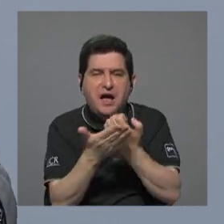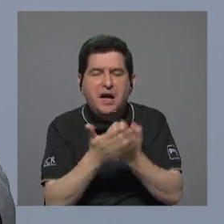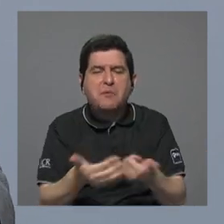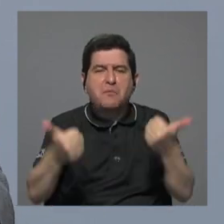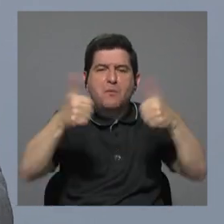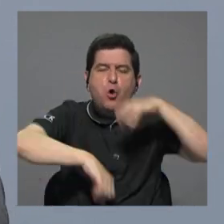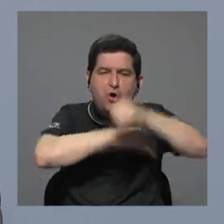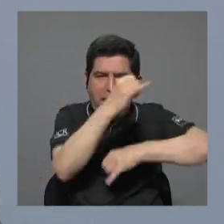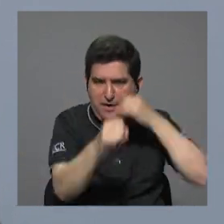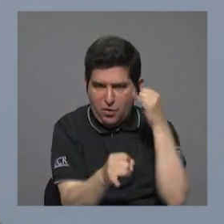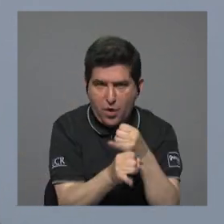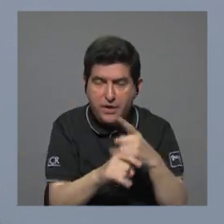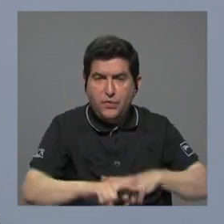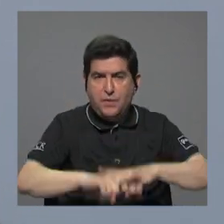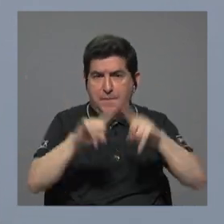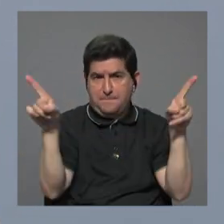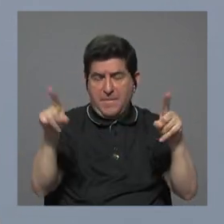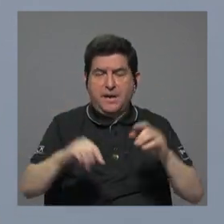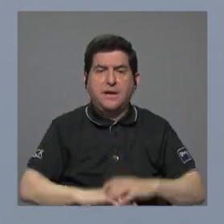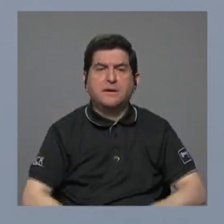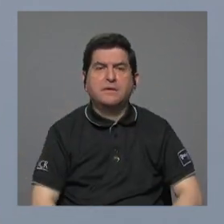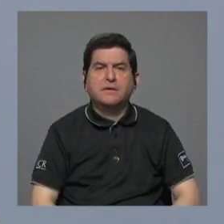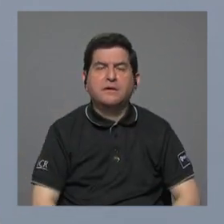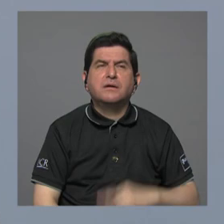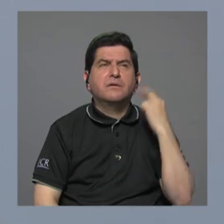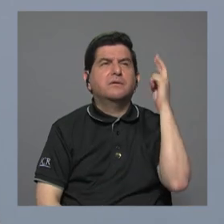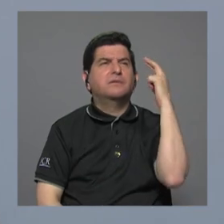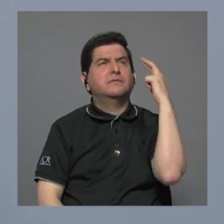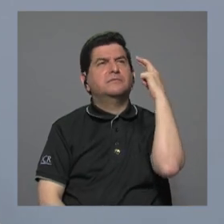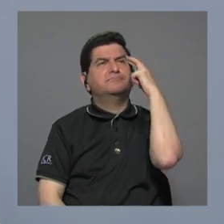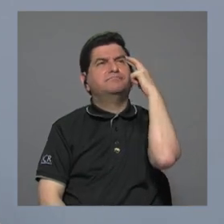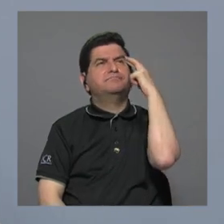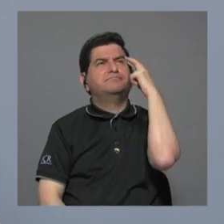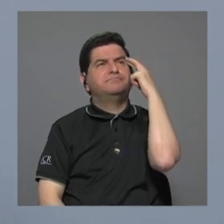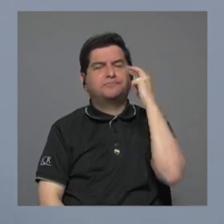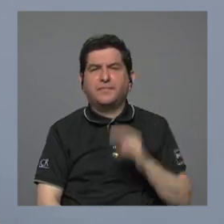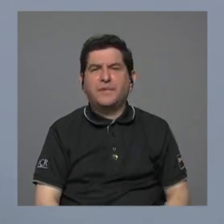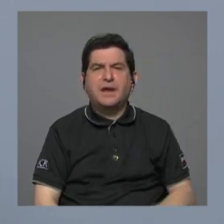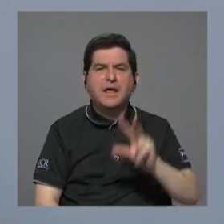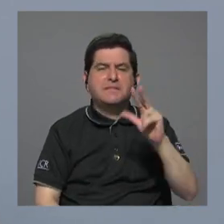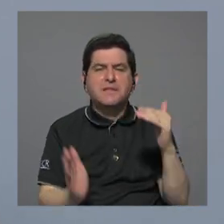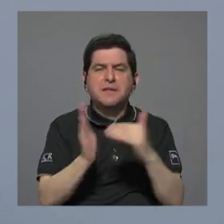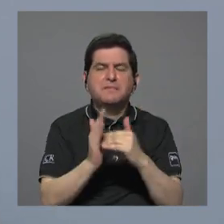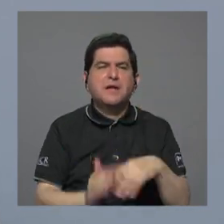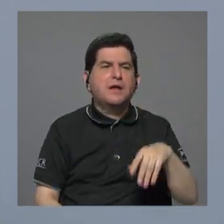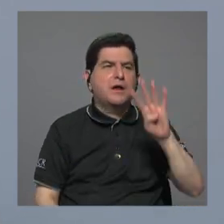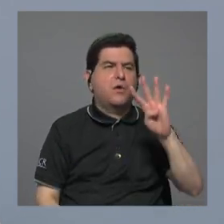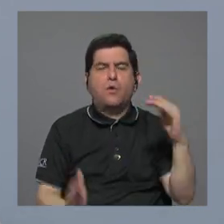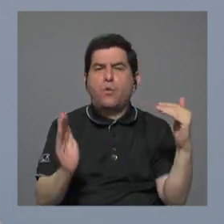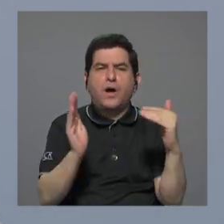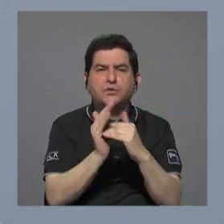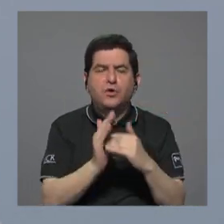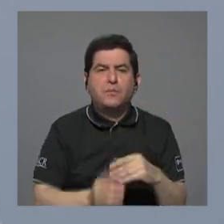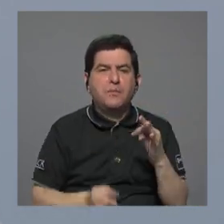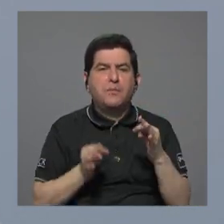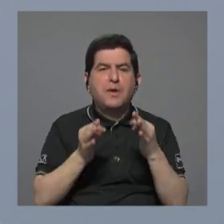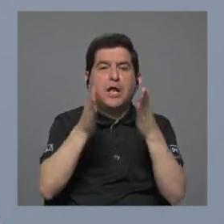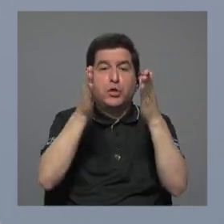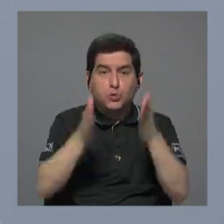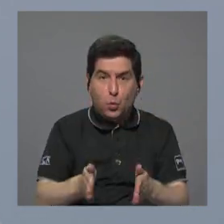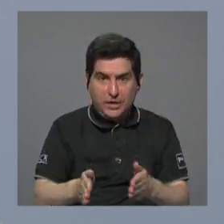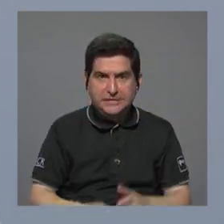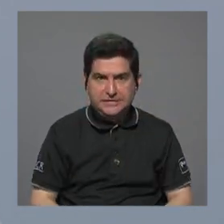internacionales pero a razón de tres mil cuatro mil turistas